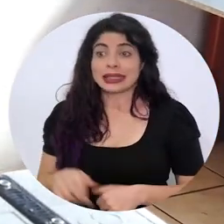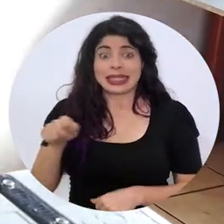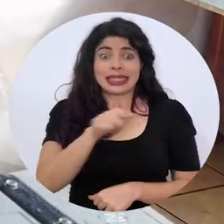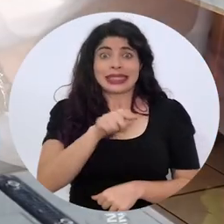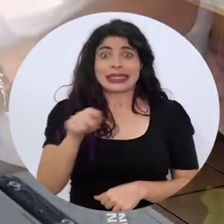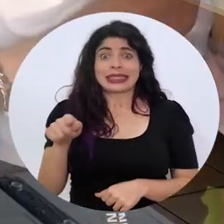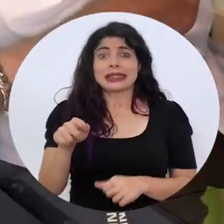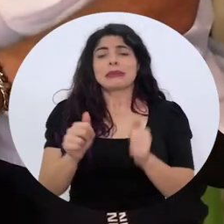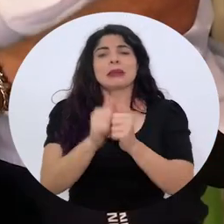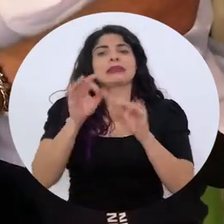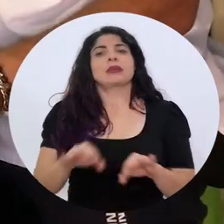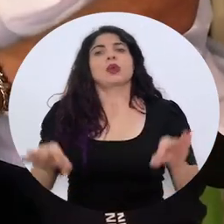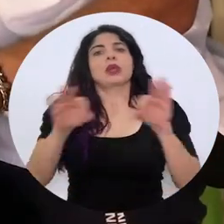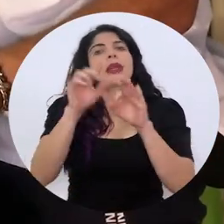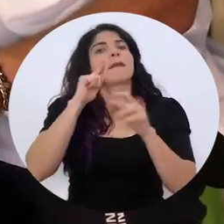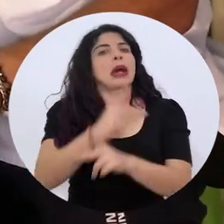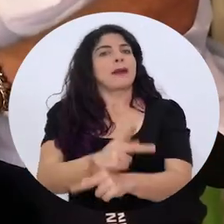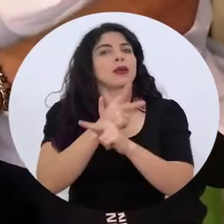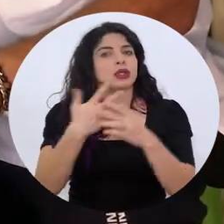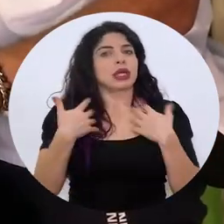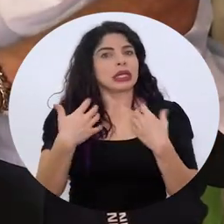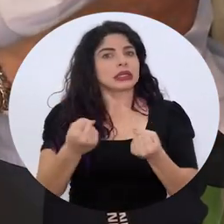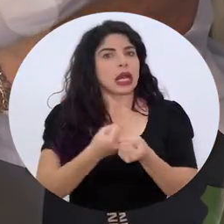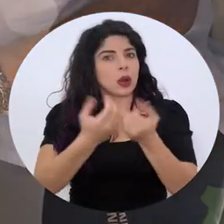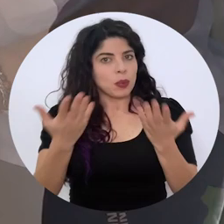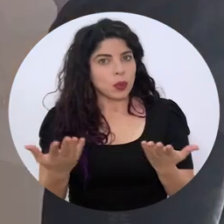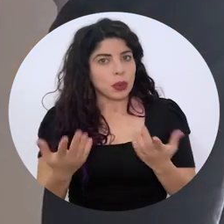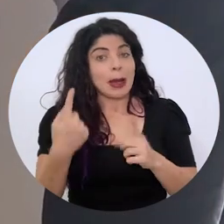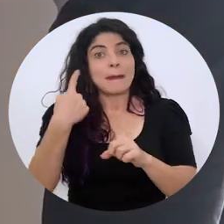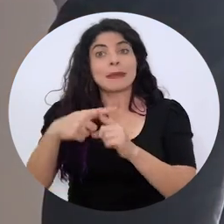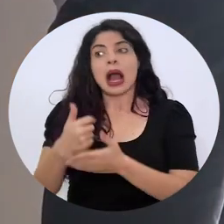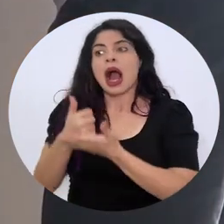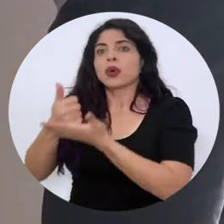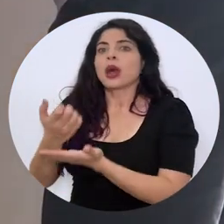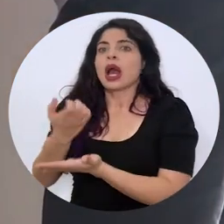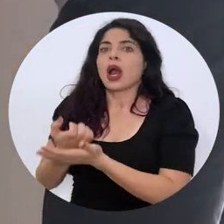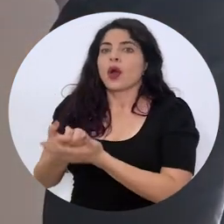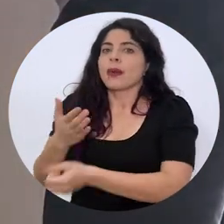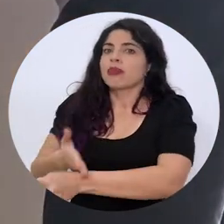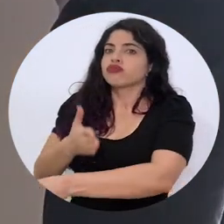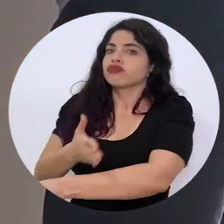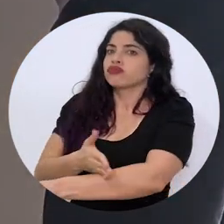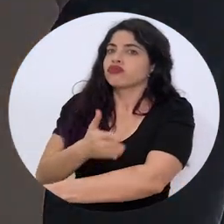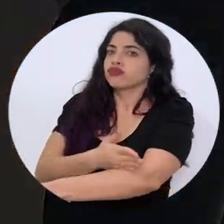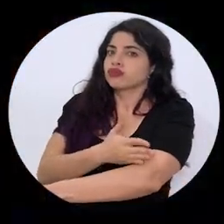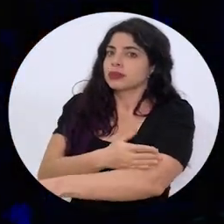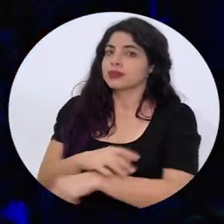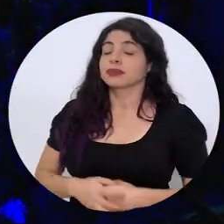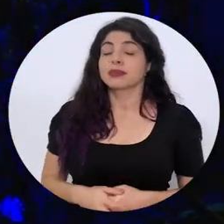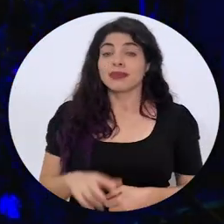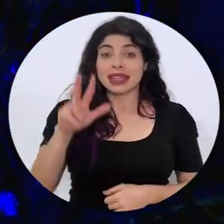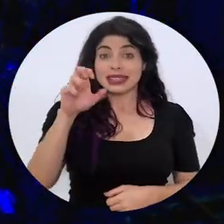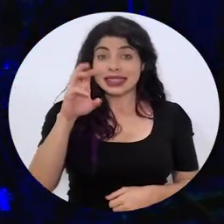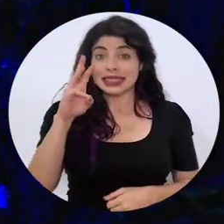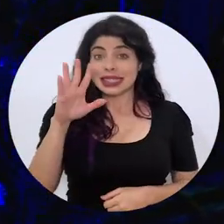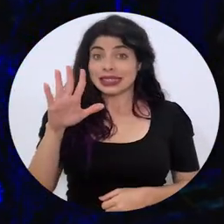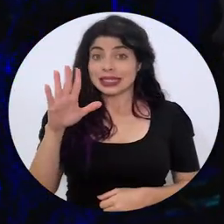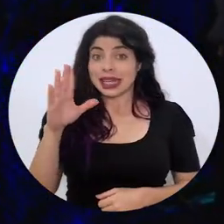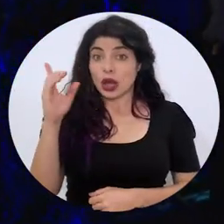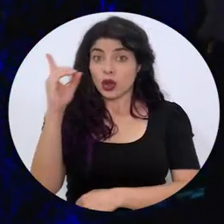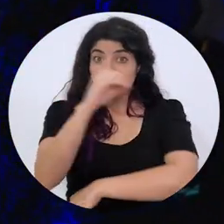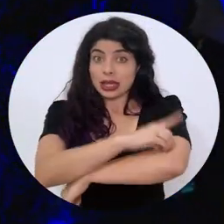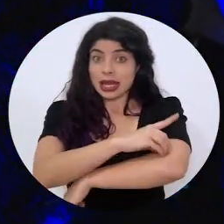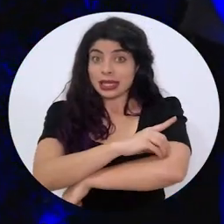importante para proteger la salud pública y a la vez impulsar la recuperación económica de Costa Rica. 365